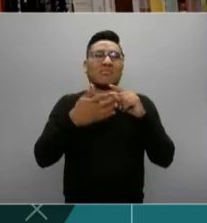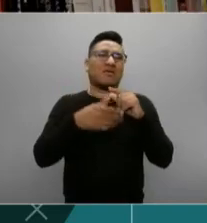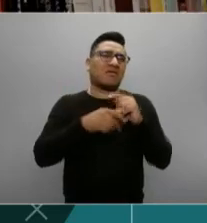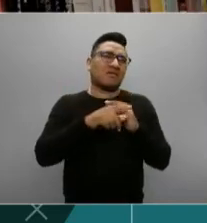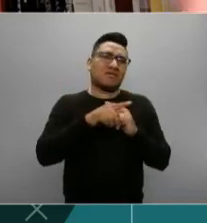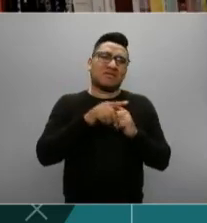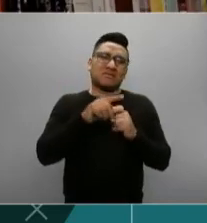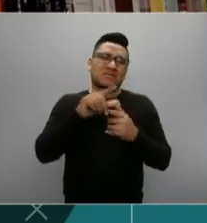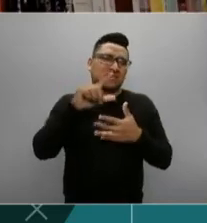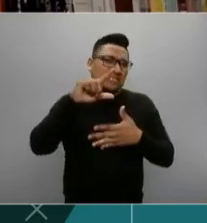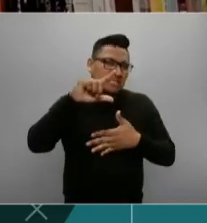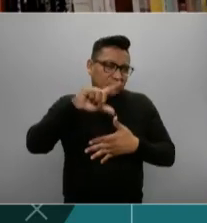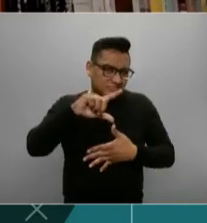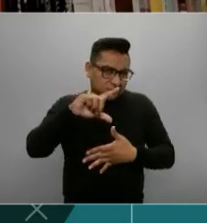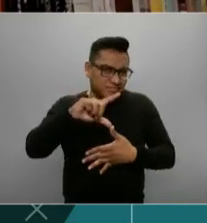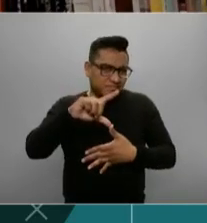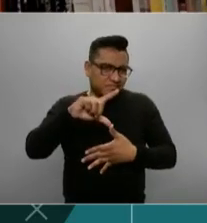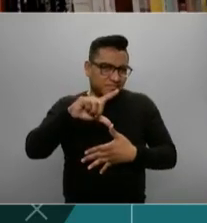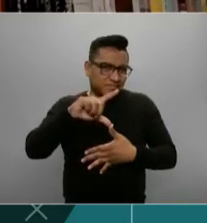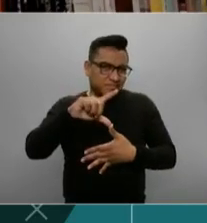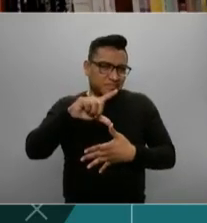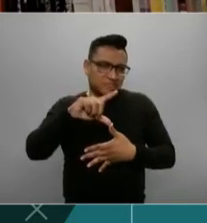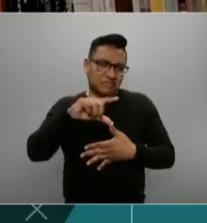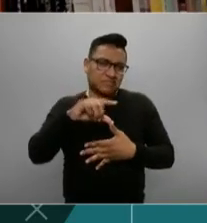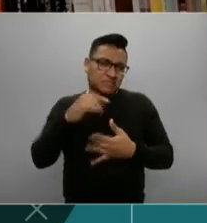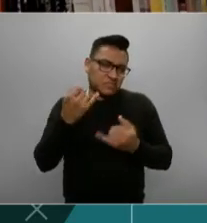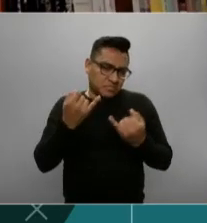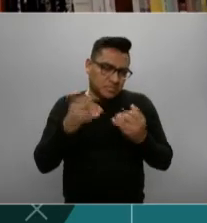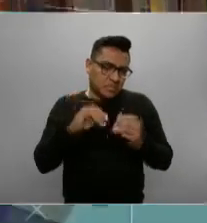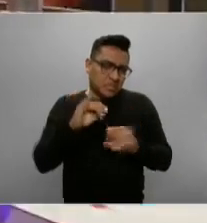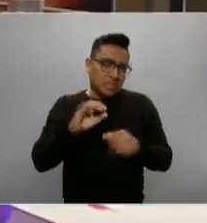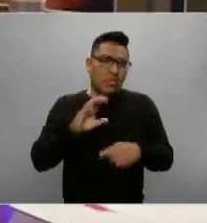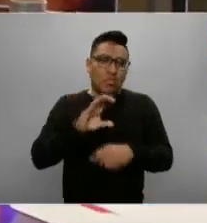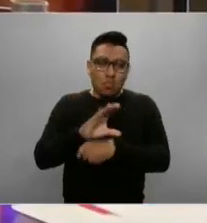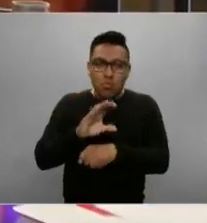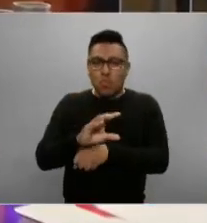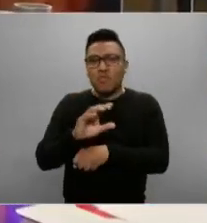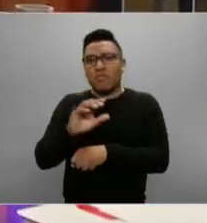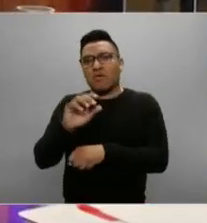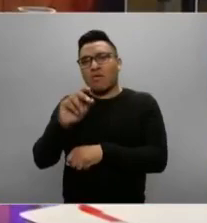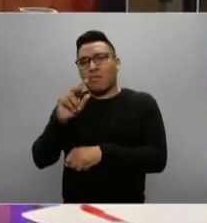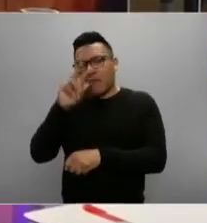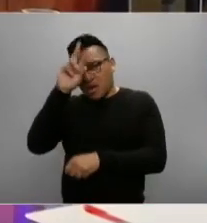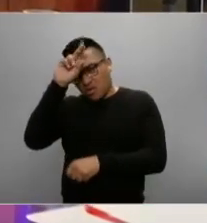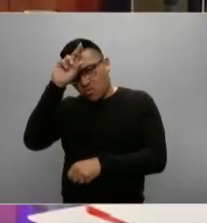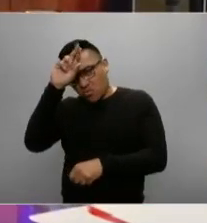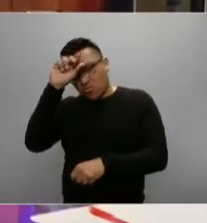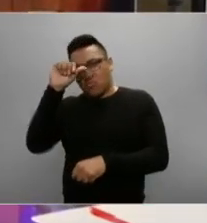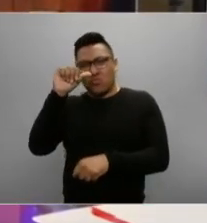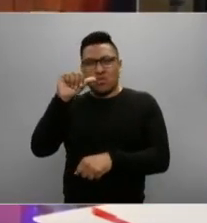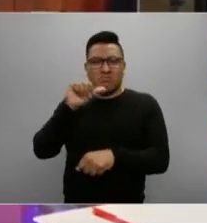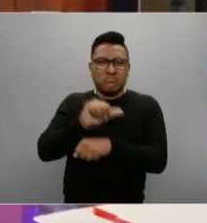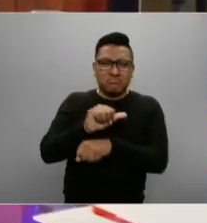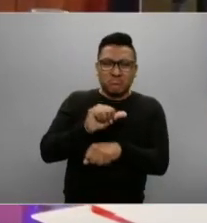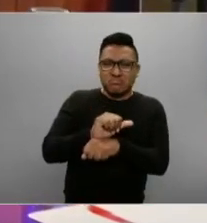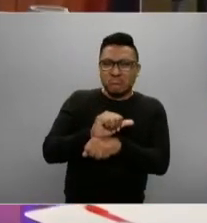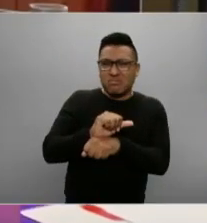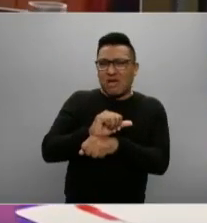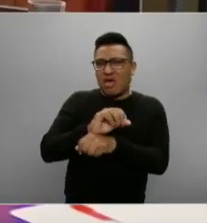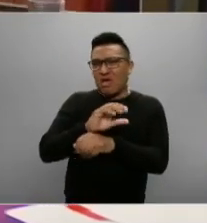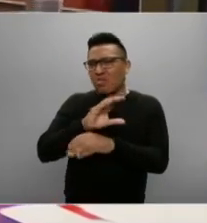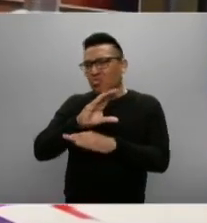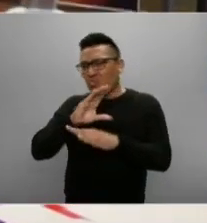Latina, pues está Colombia, está Perú, está Argentina, está Chile, está todo el Caribe,